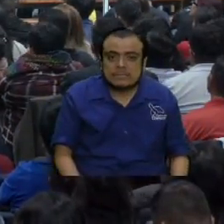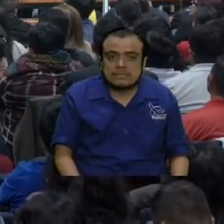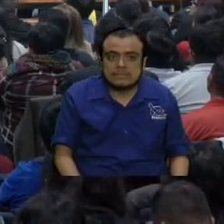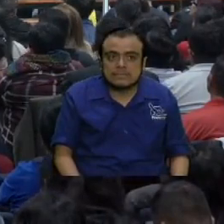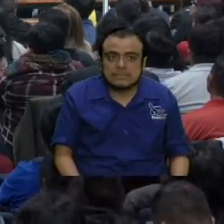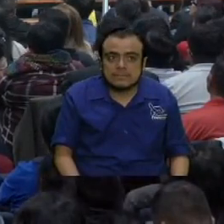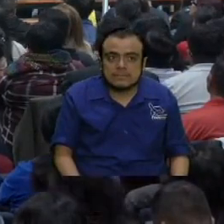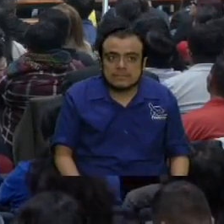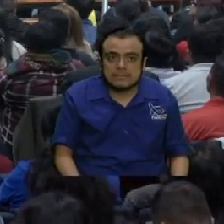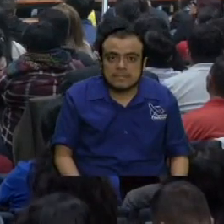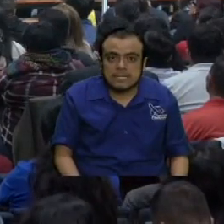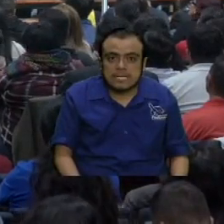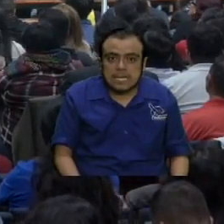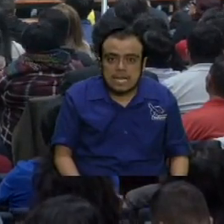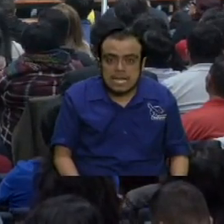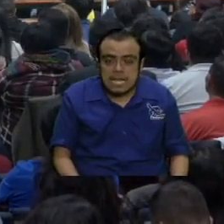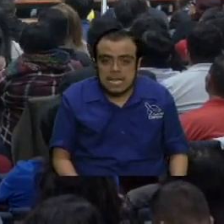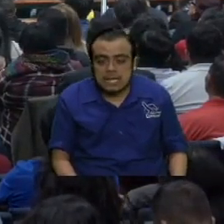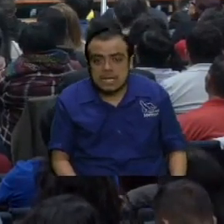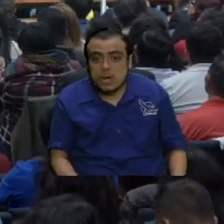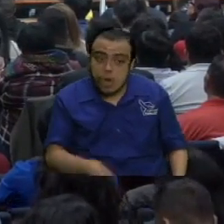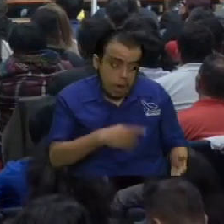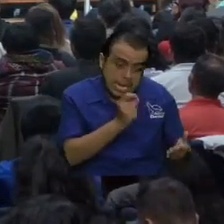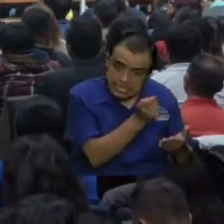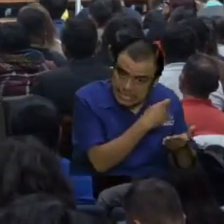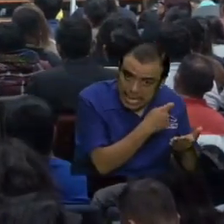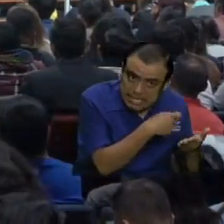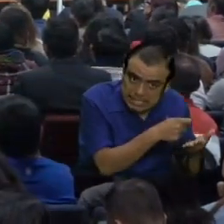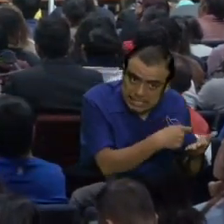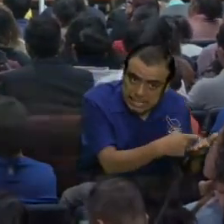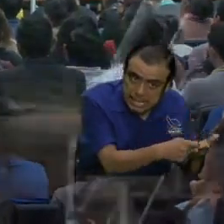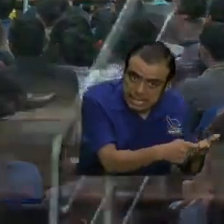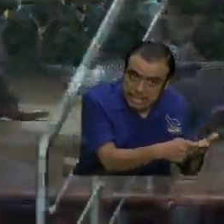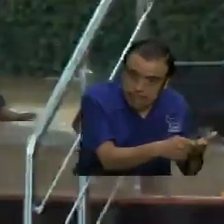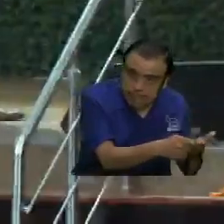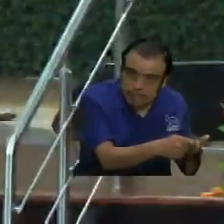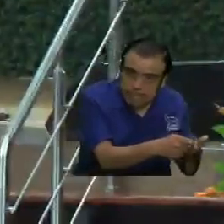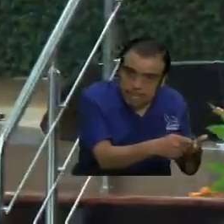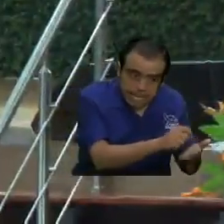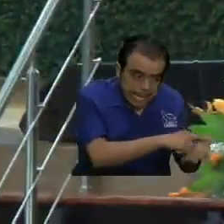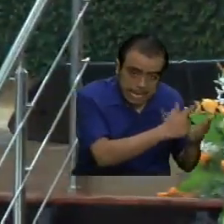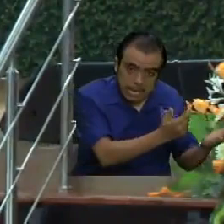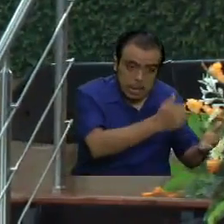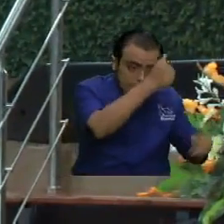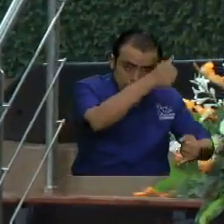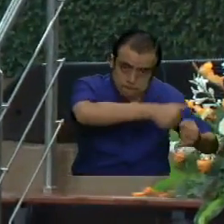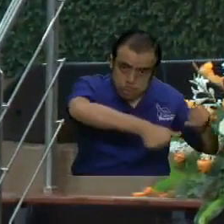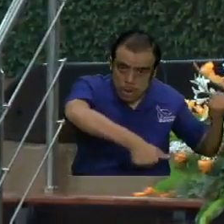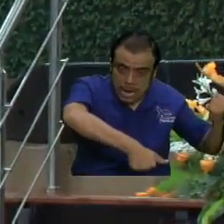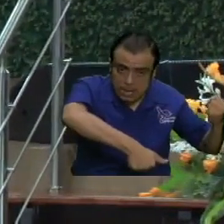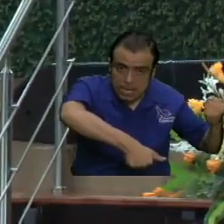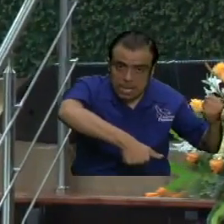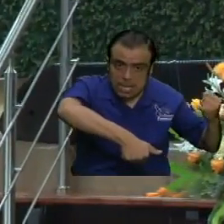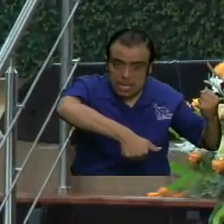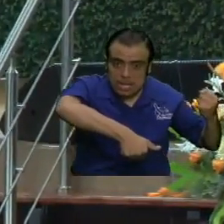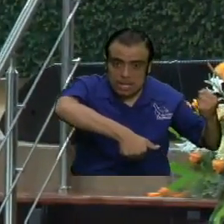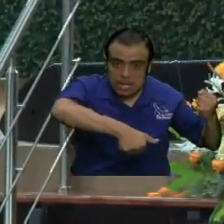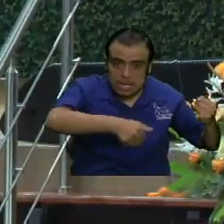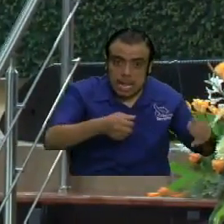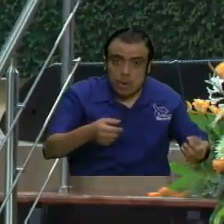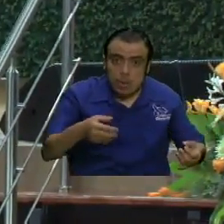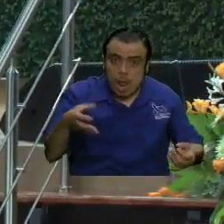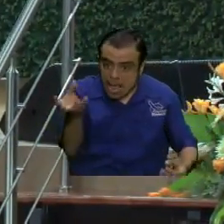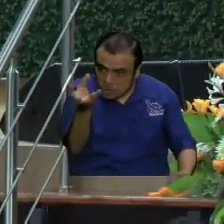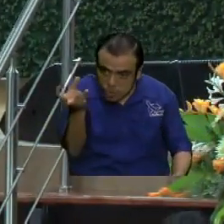Les causaba dolor. La plaga que está escrita en el libro de Apocalipsis 16, cuando derraman las copas y se